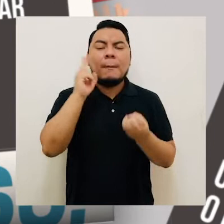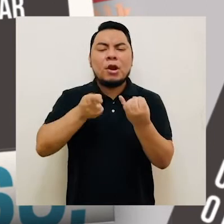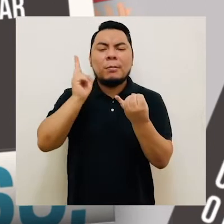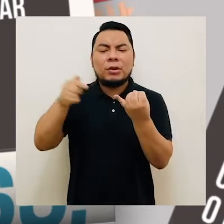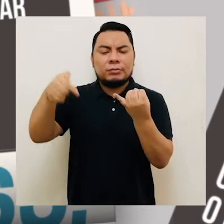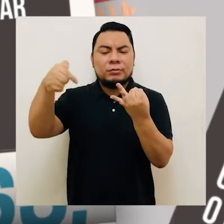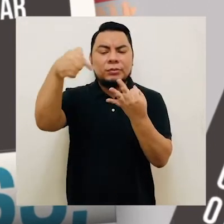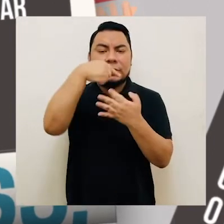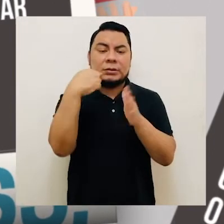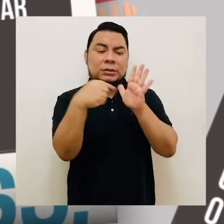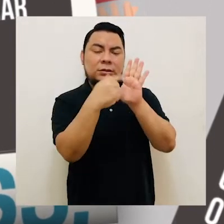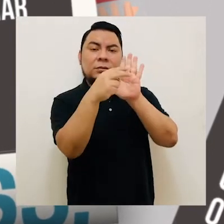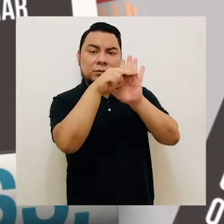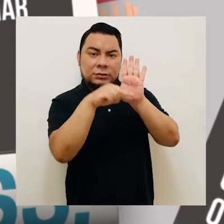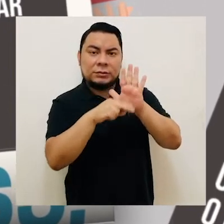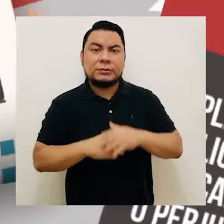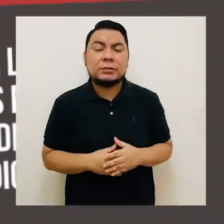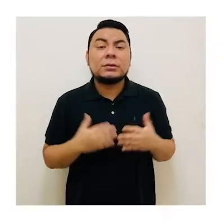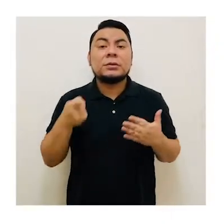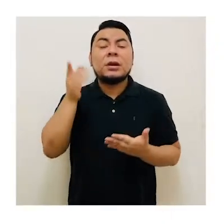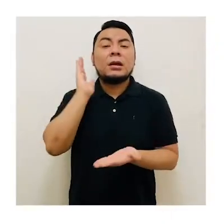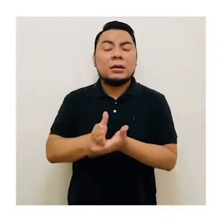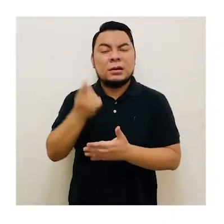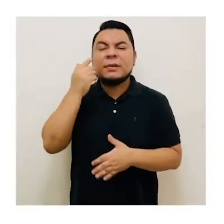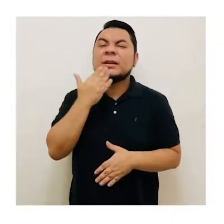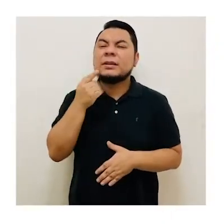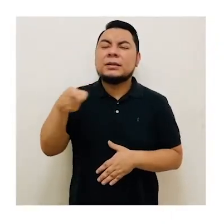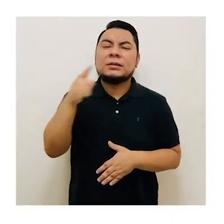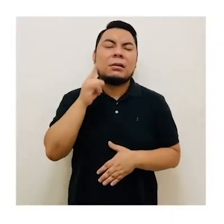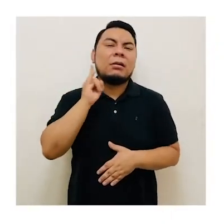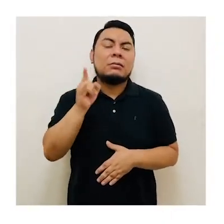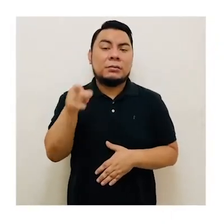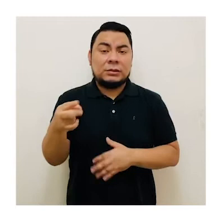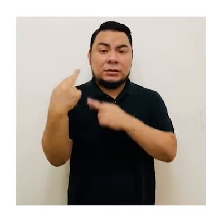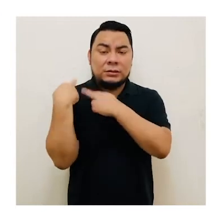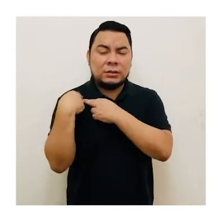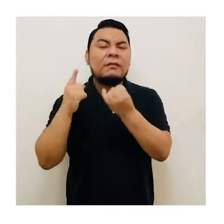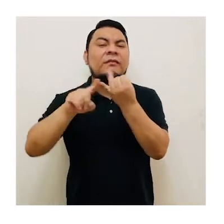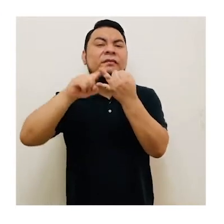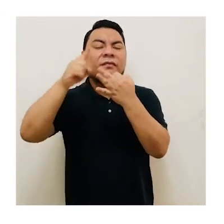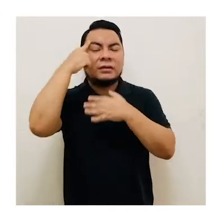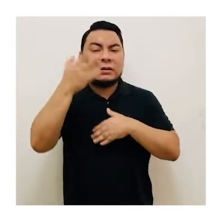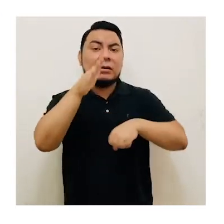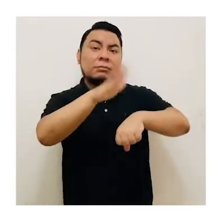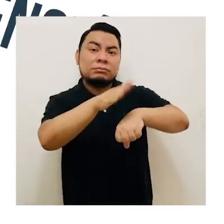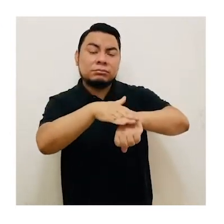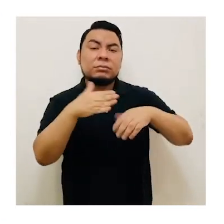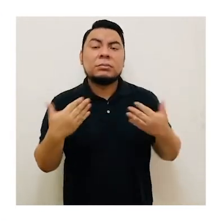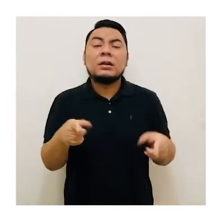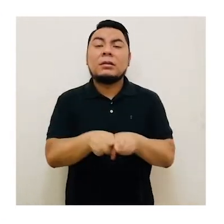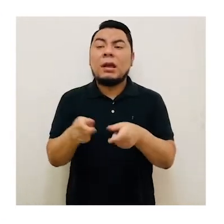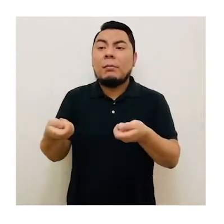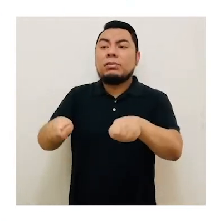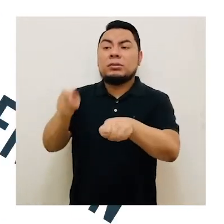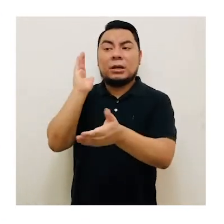prohibiciones precisadas en el Decreto Supremo. Las sanciones para quienes incumplan con este deber varían desde una amonestación,